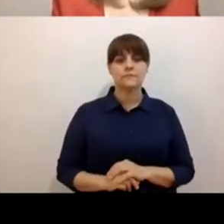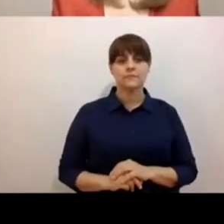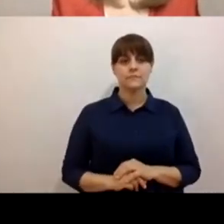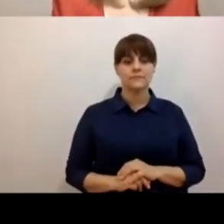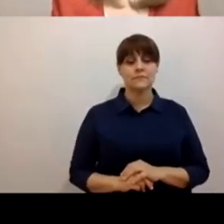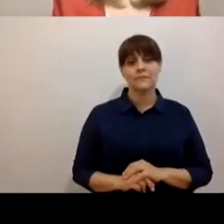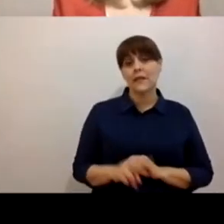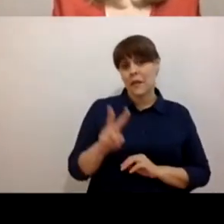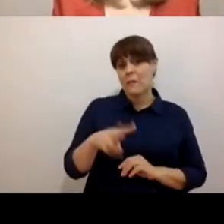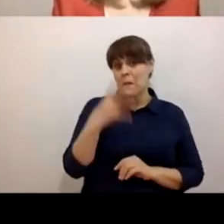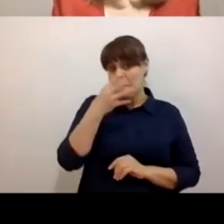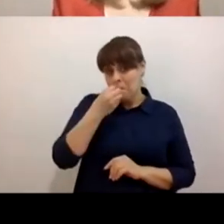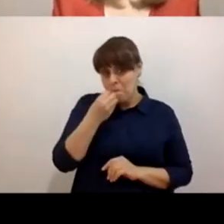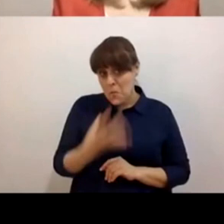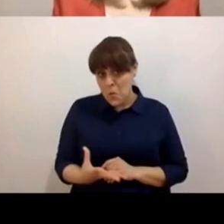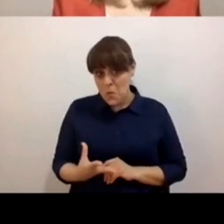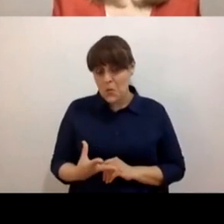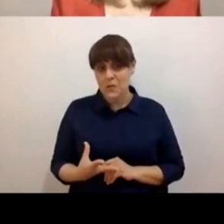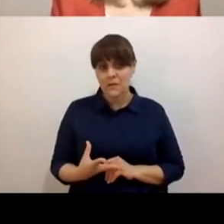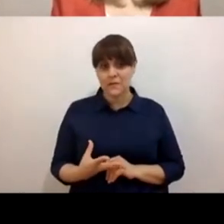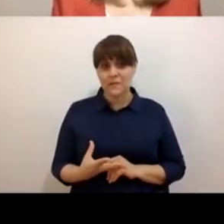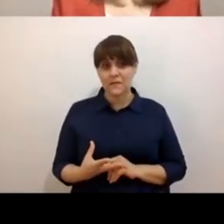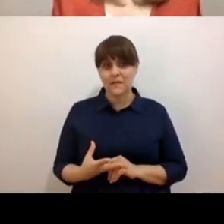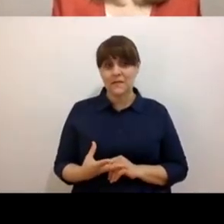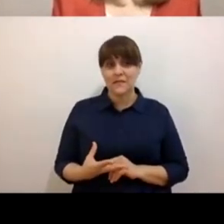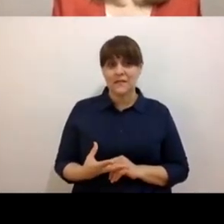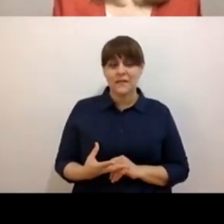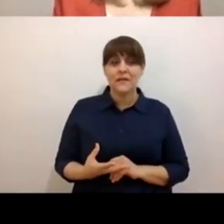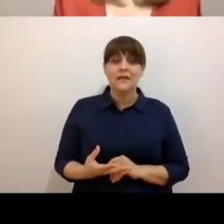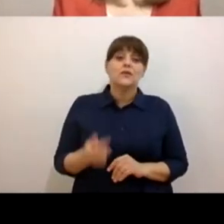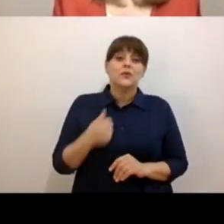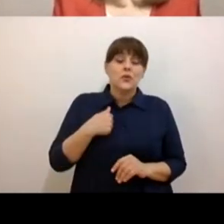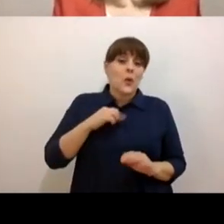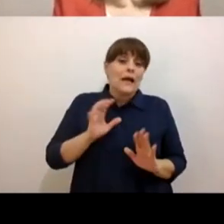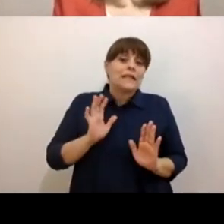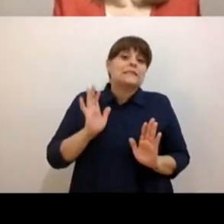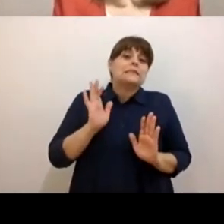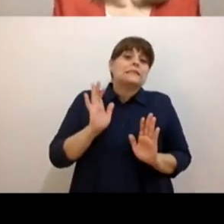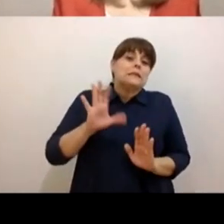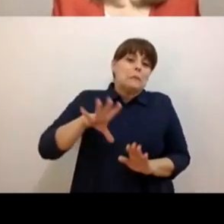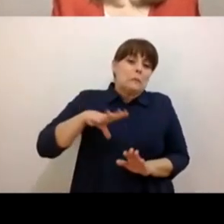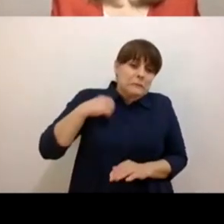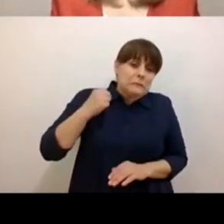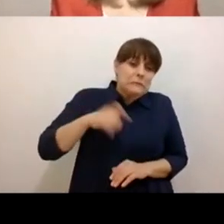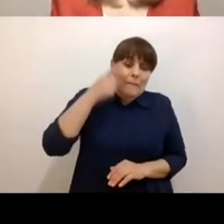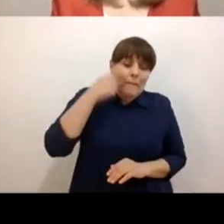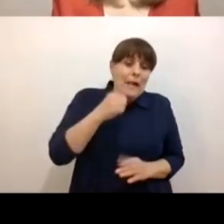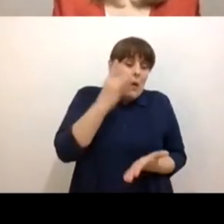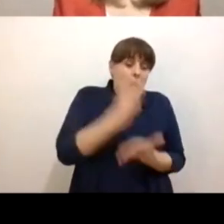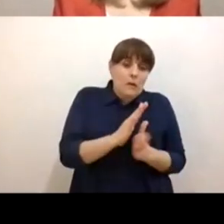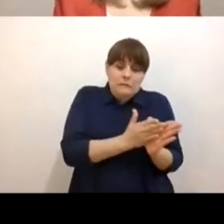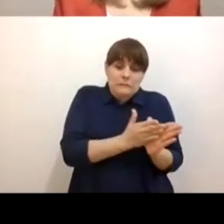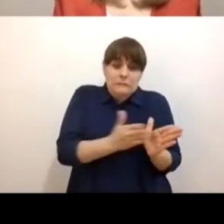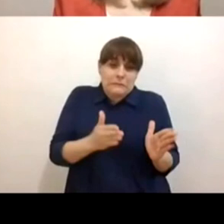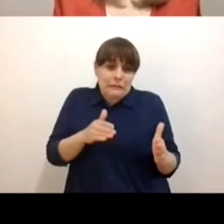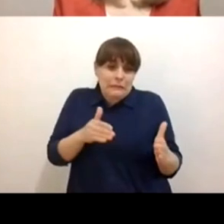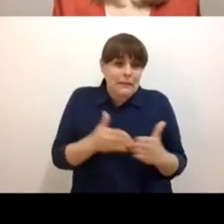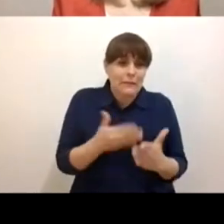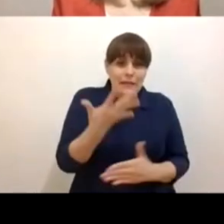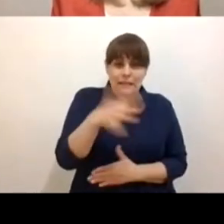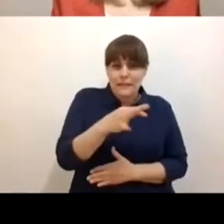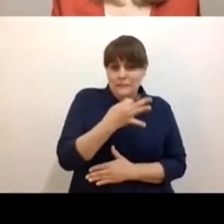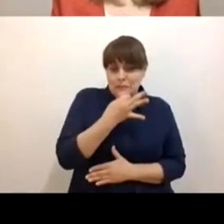hermoso, voy a buscar quedarme en mis diez minutos y para eso me voy a concentrar aquí un poco en mis